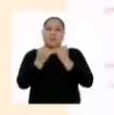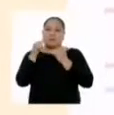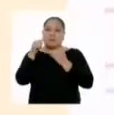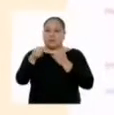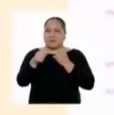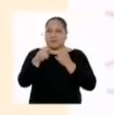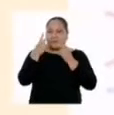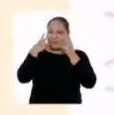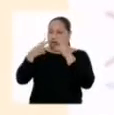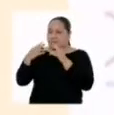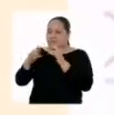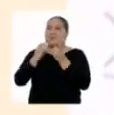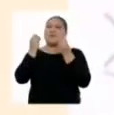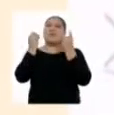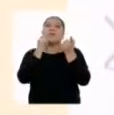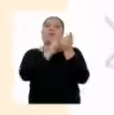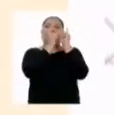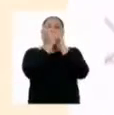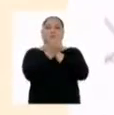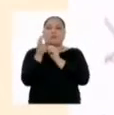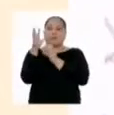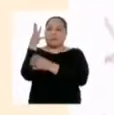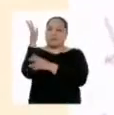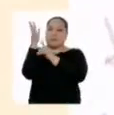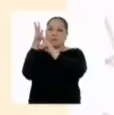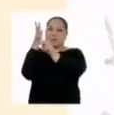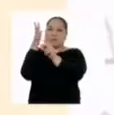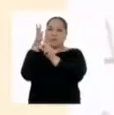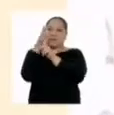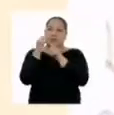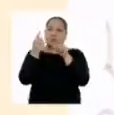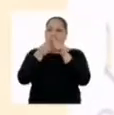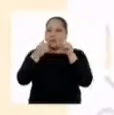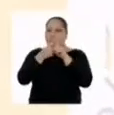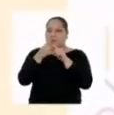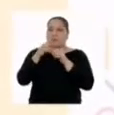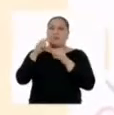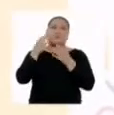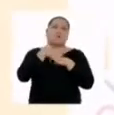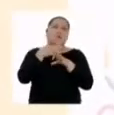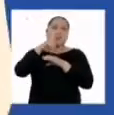Así podrán ver la evolución de las hojas con distintos accesos a la luz.